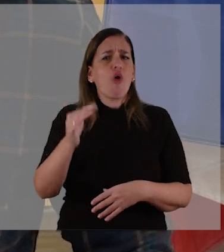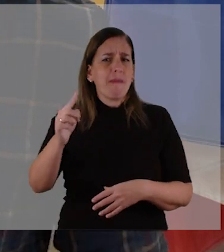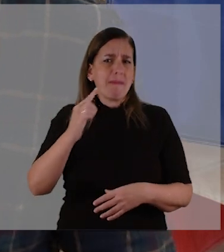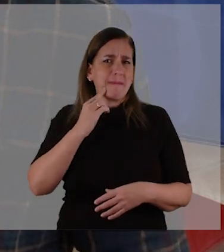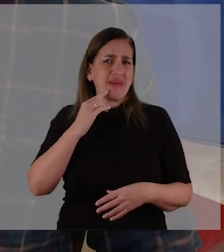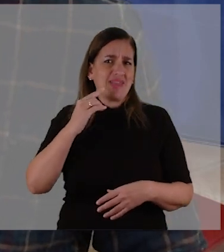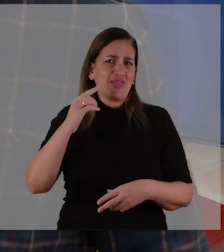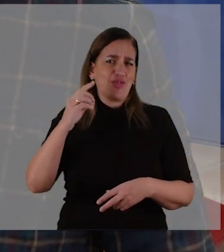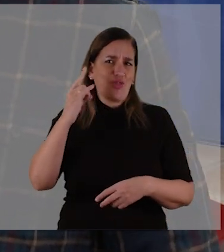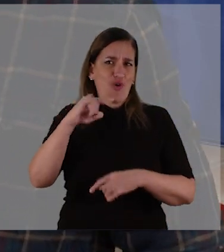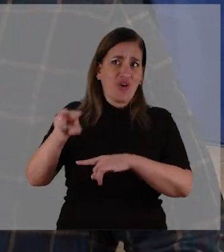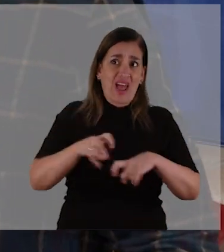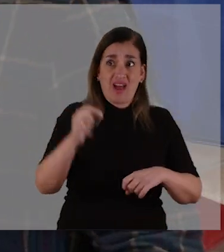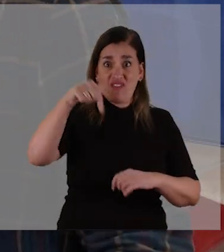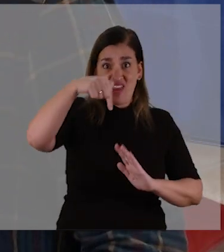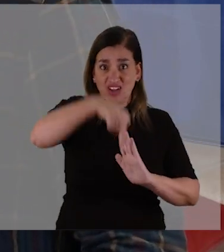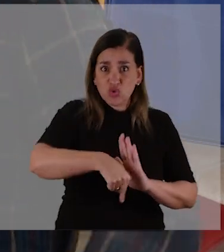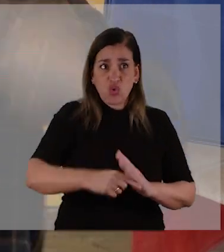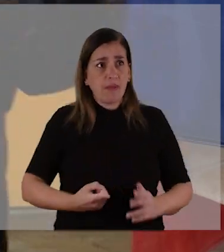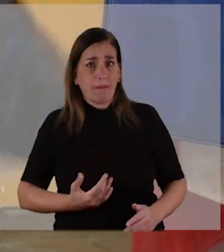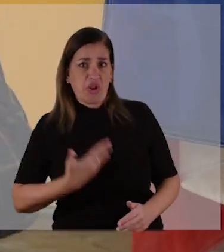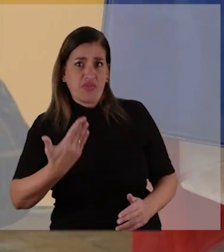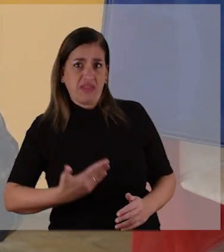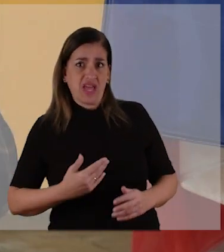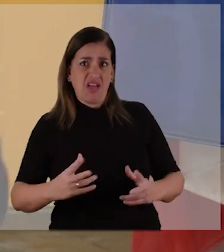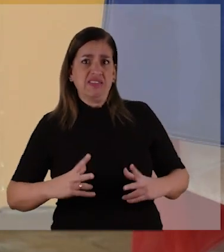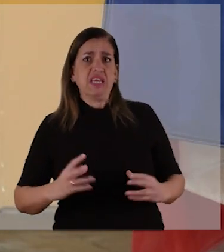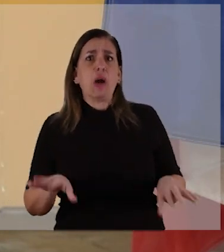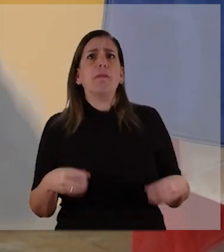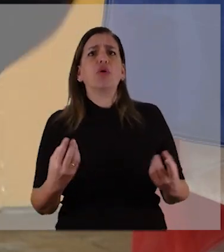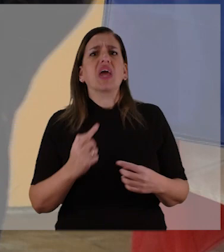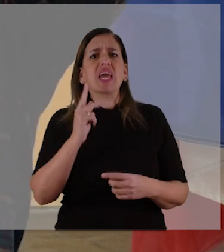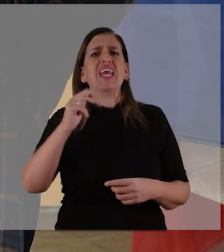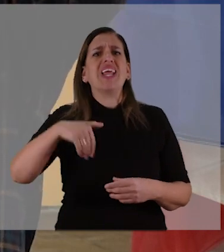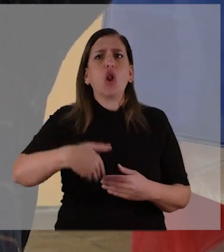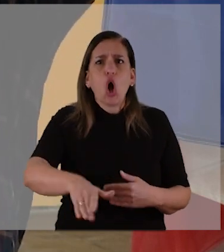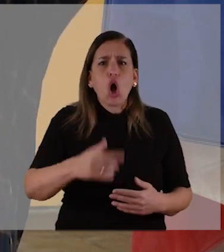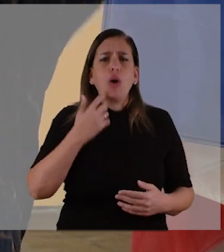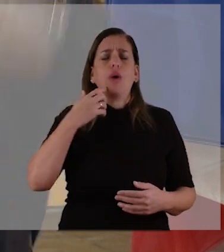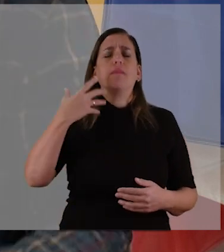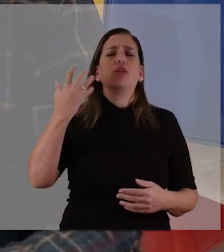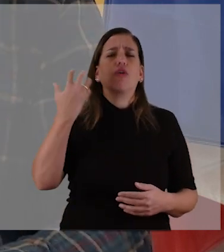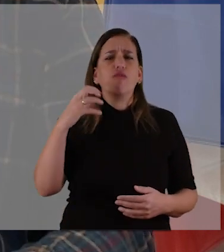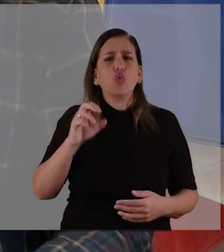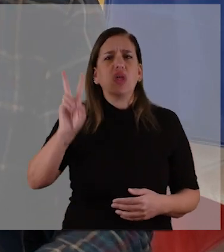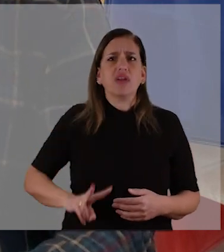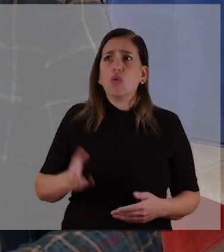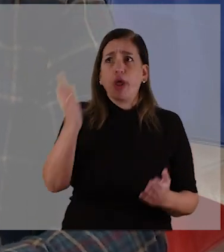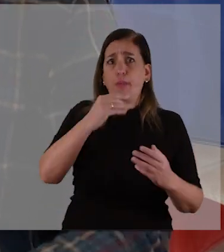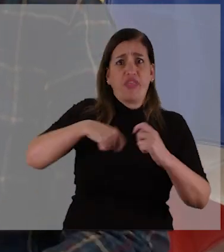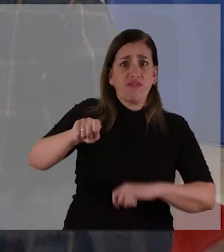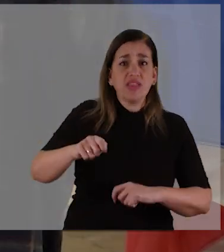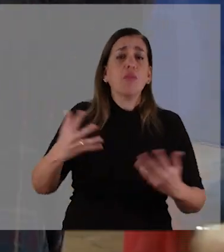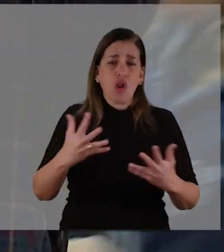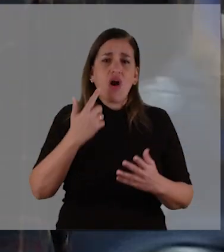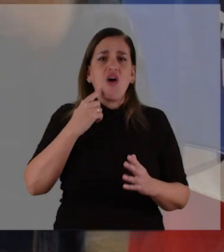Granjera en aquel momento. Que Mari venía para acá, para el sur, y se quejaba por qué tenían que hacer no sé cuántos kilómetros con la fruta y